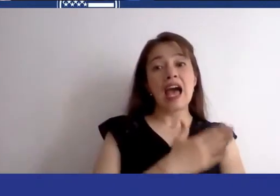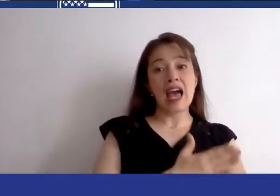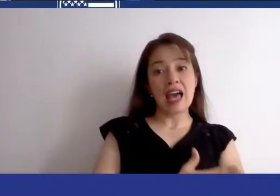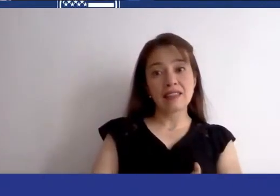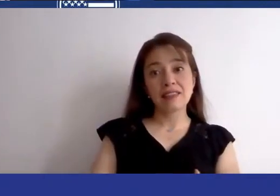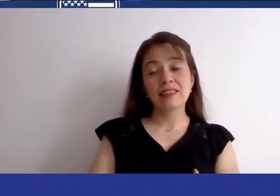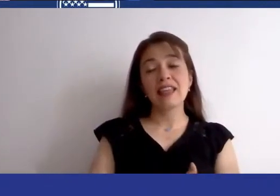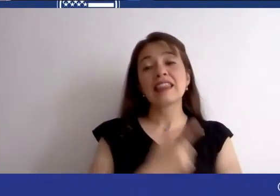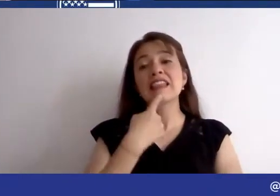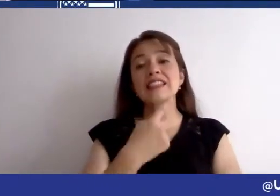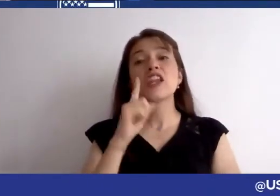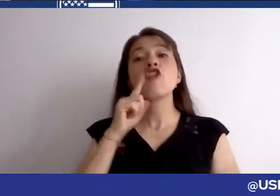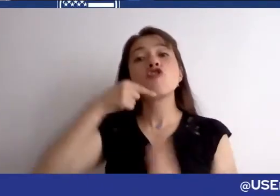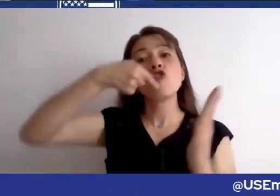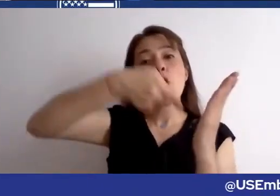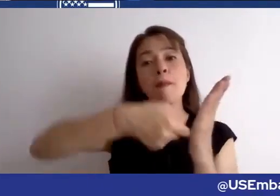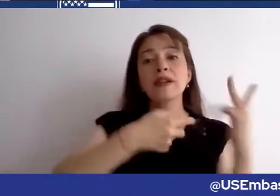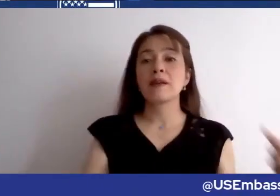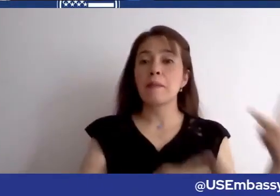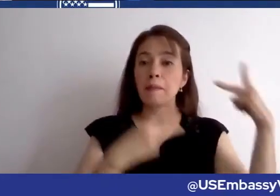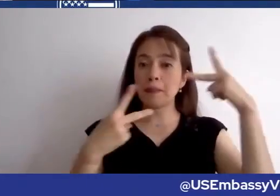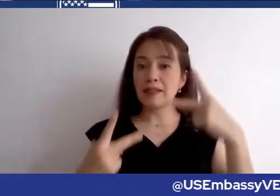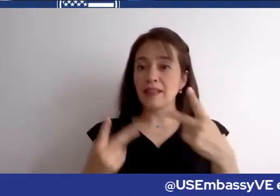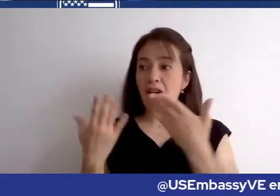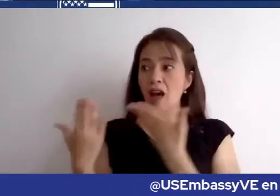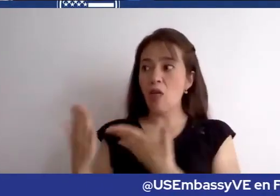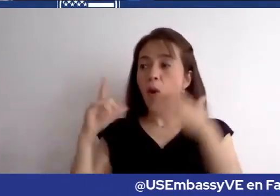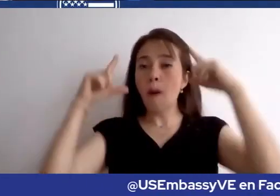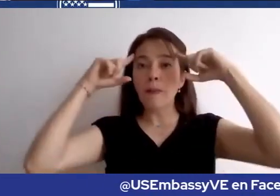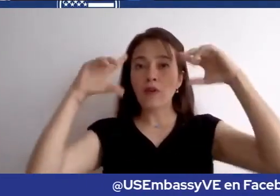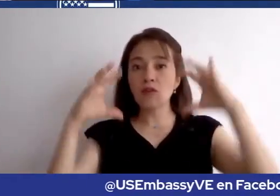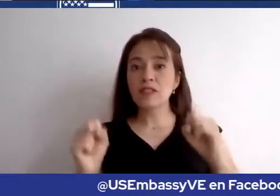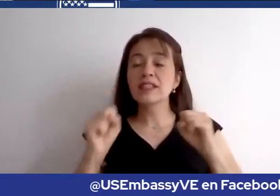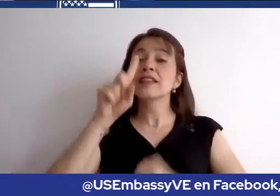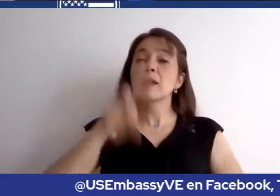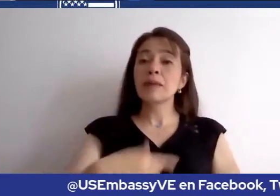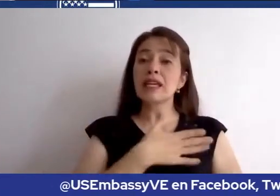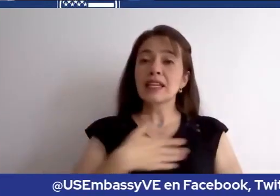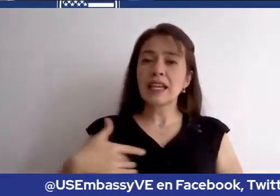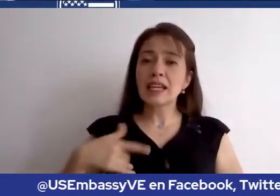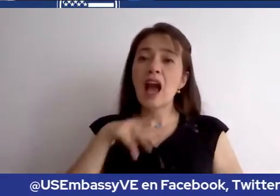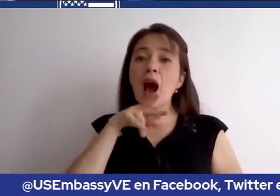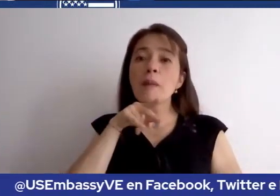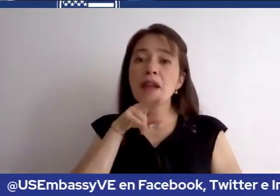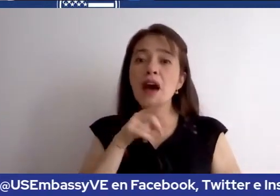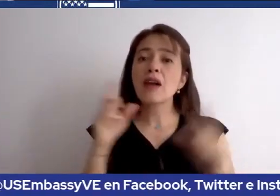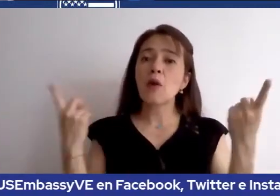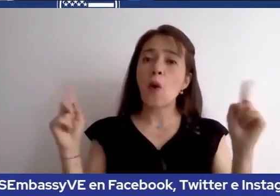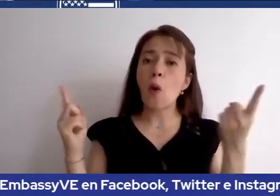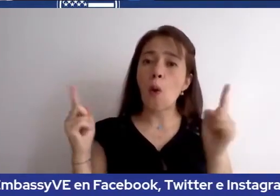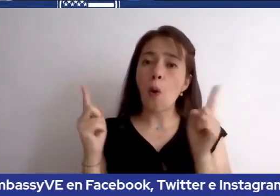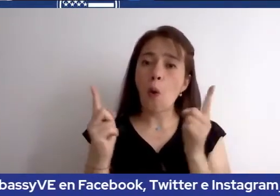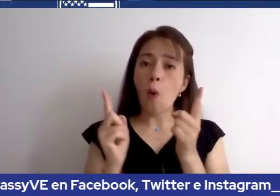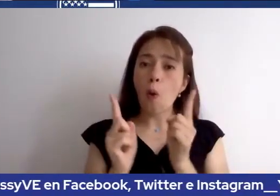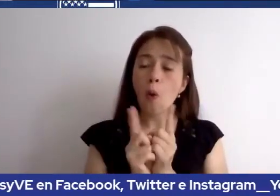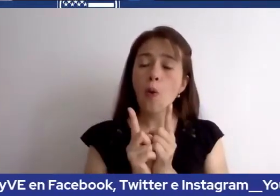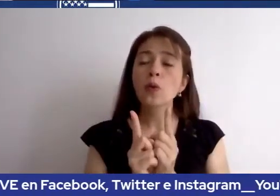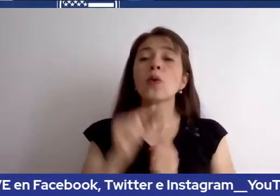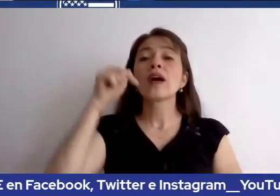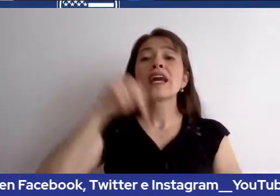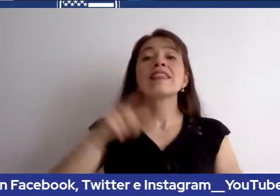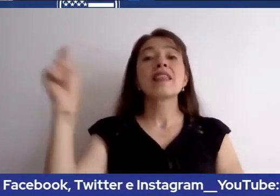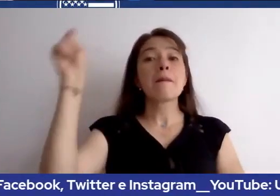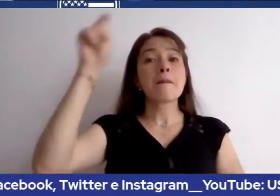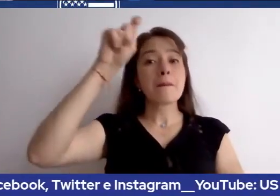invitado a experto consular a quería hablar muy brevemente que a este mes febrero